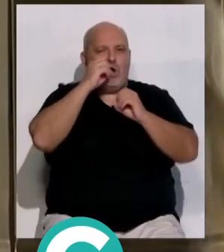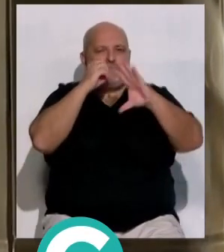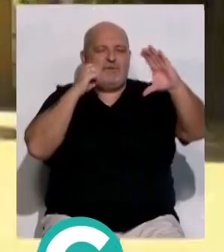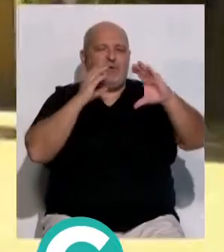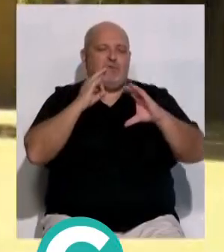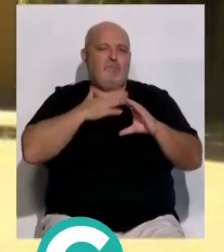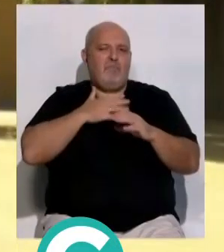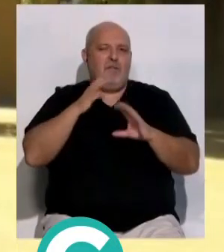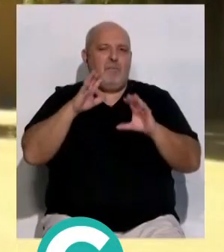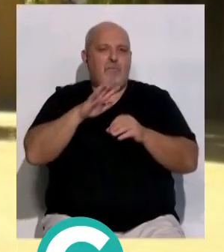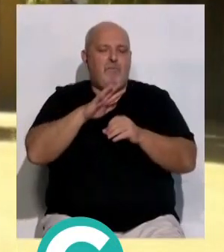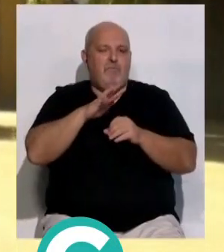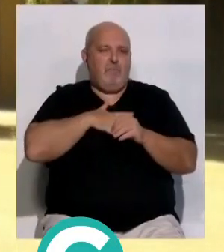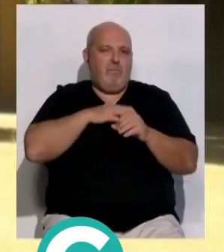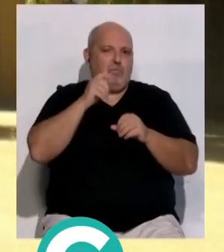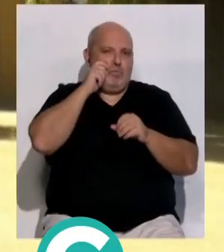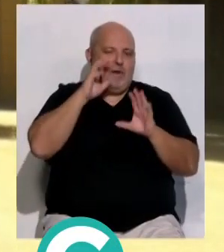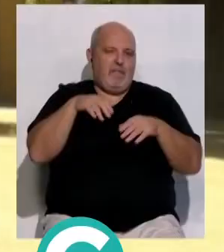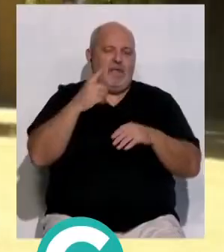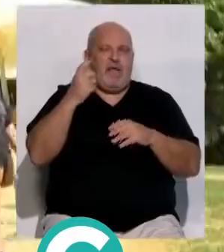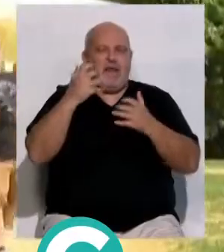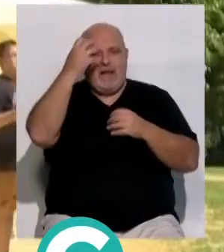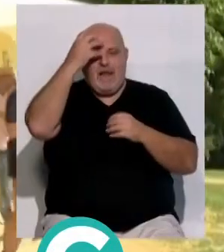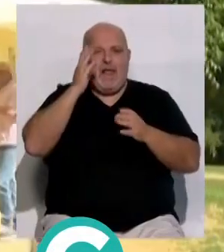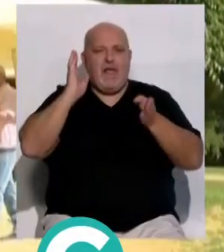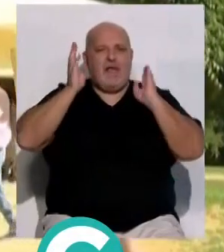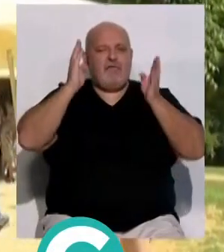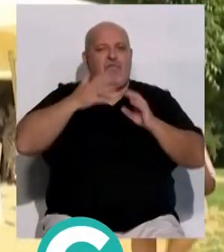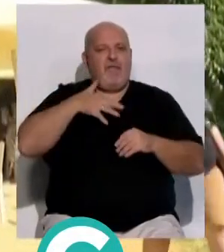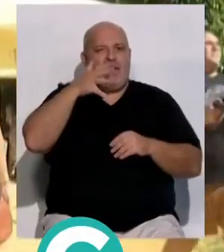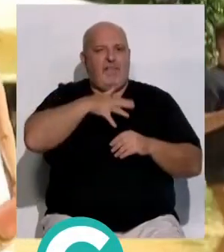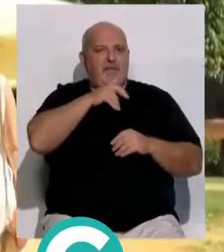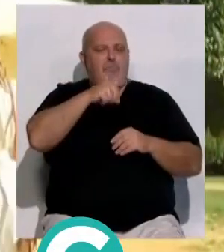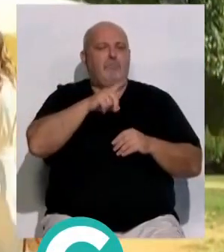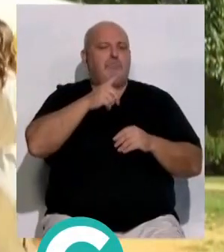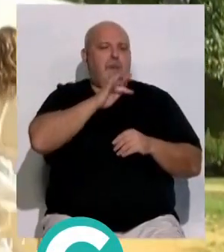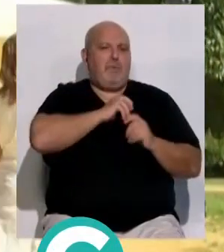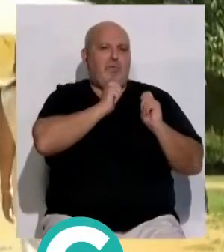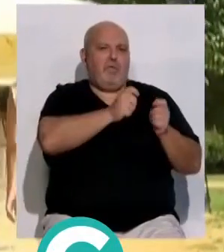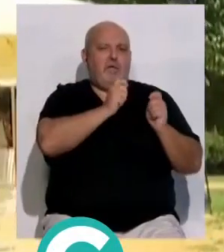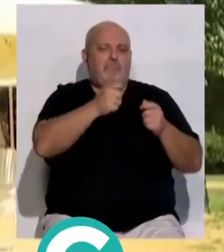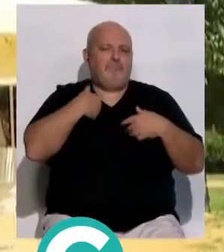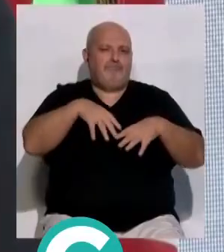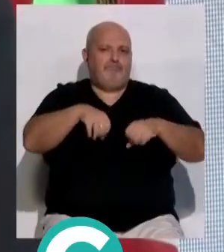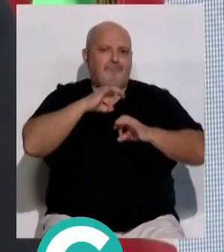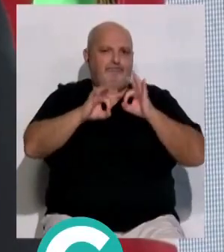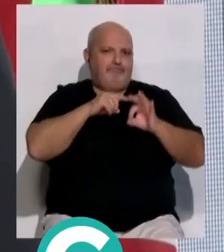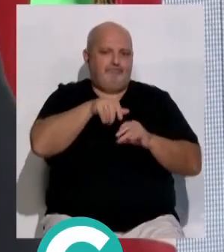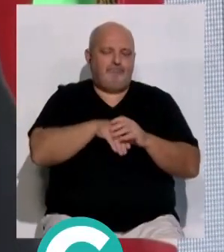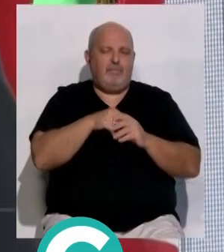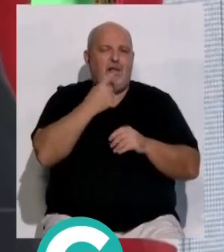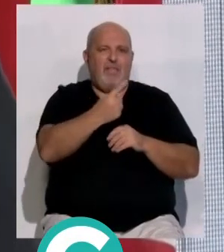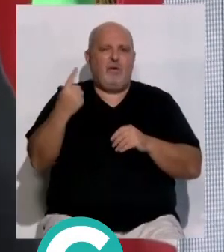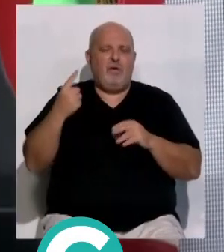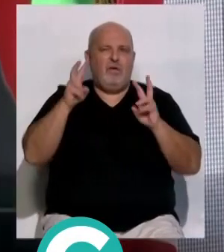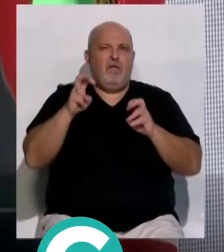Turístico de la provincia de Cádiz y la Real Escuela de Arte Ecuestre de Jerez, espacio que ha acogido el acto institucional. Creo que cada uno